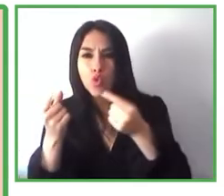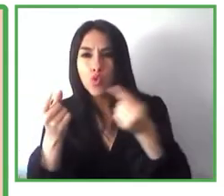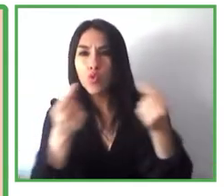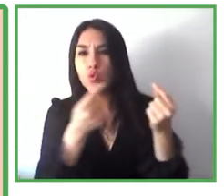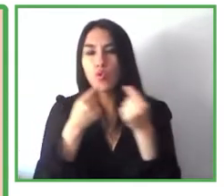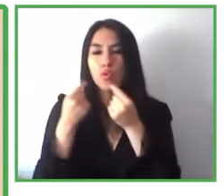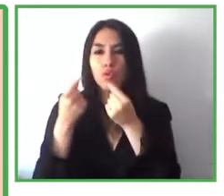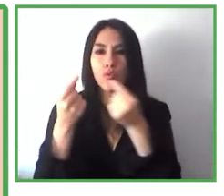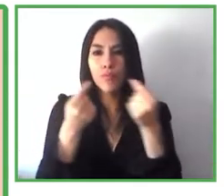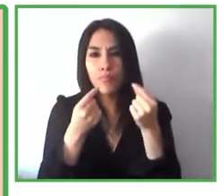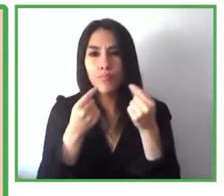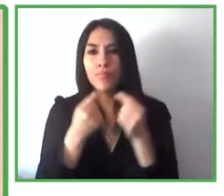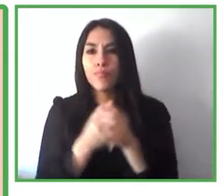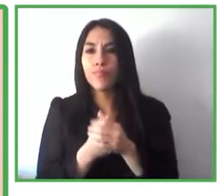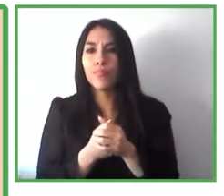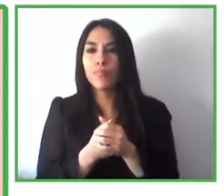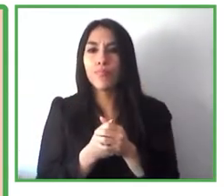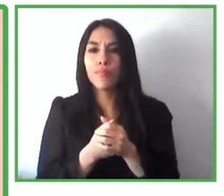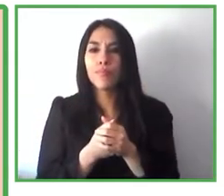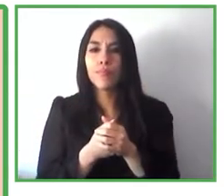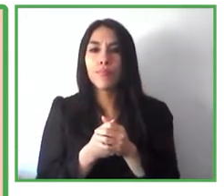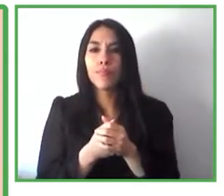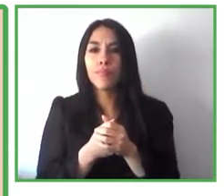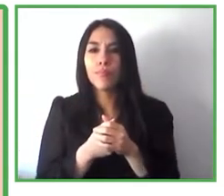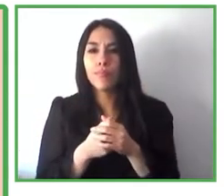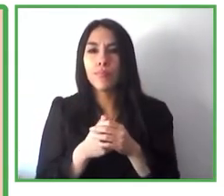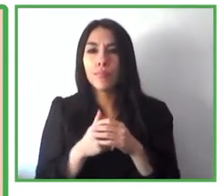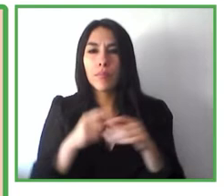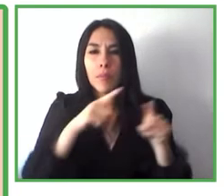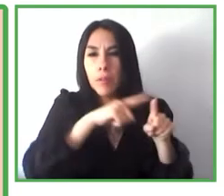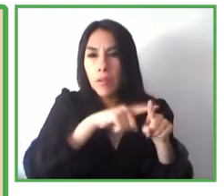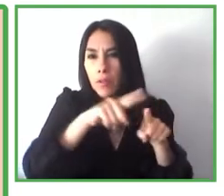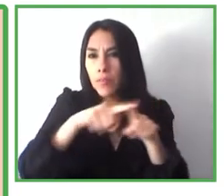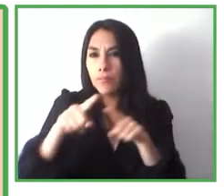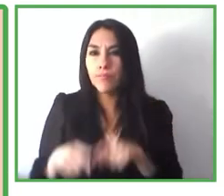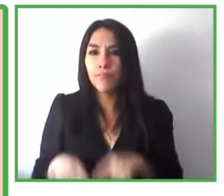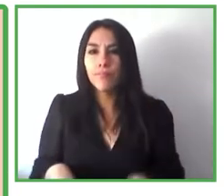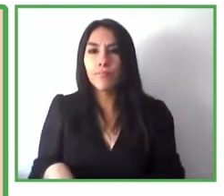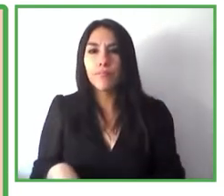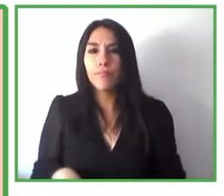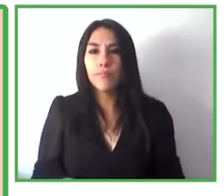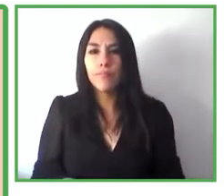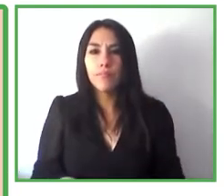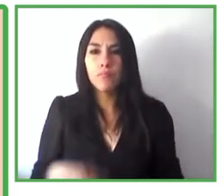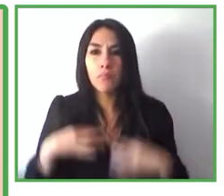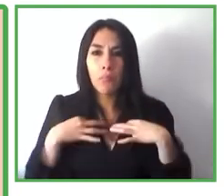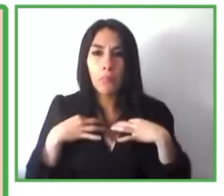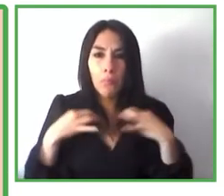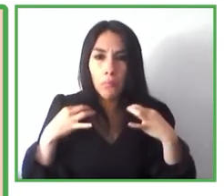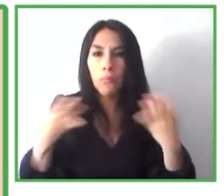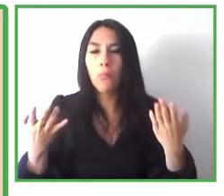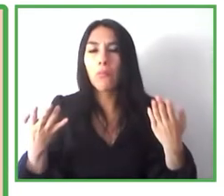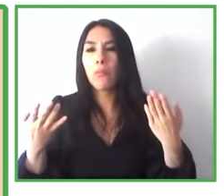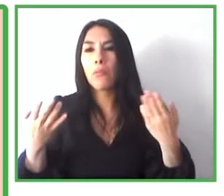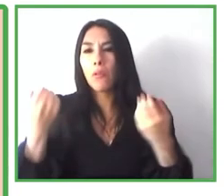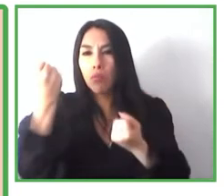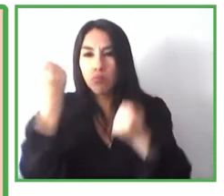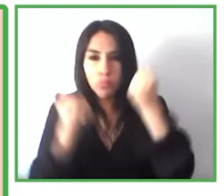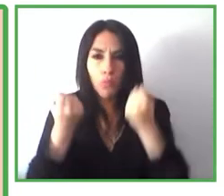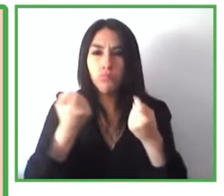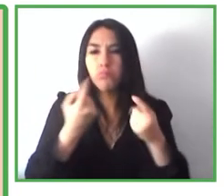iluminación domótica textil entre otros sectores productivos complementarios en este ámbito